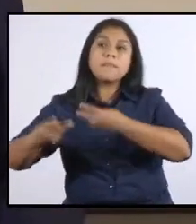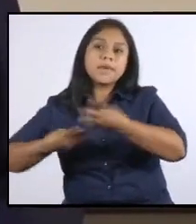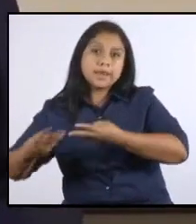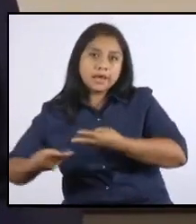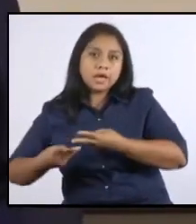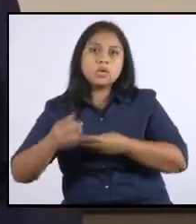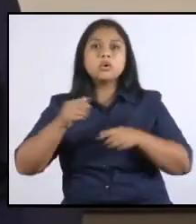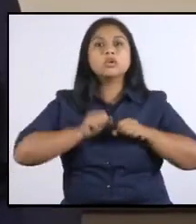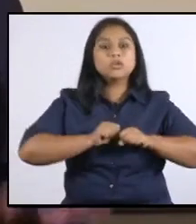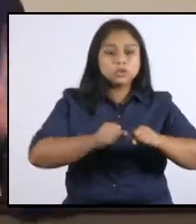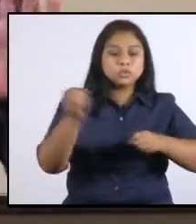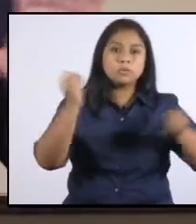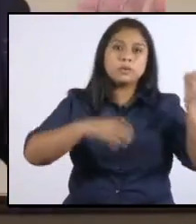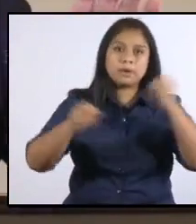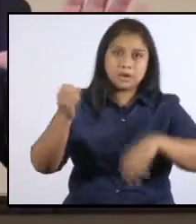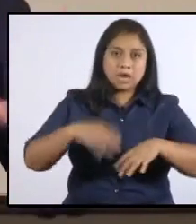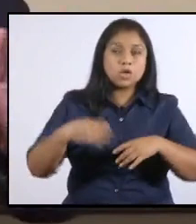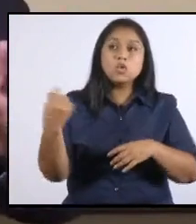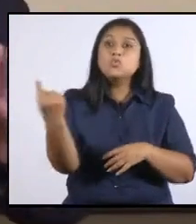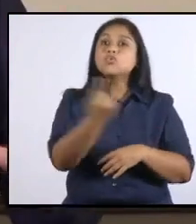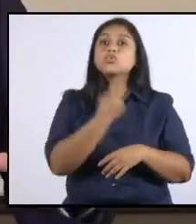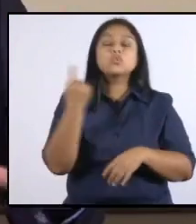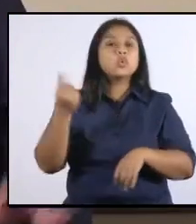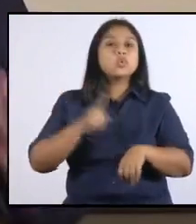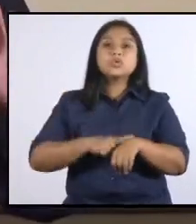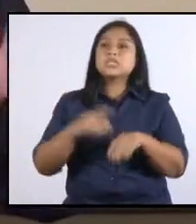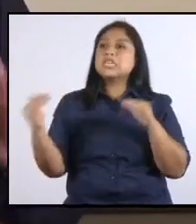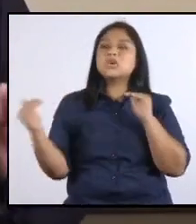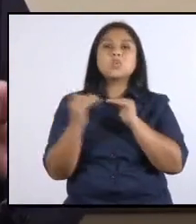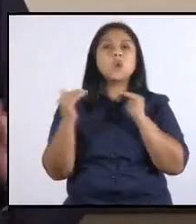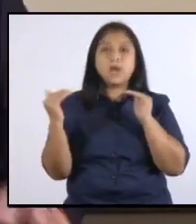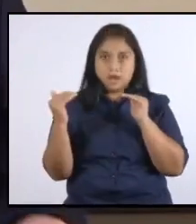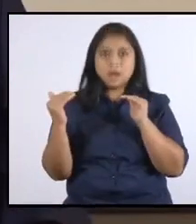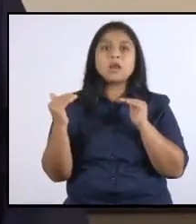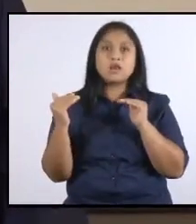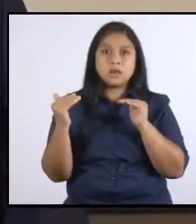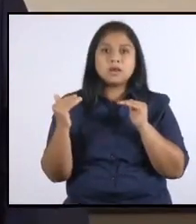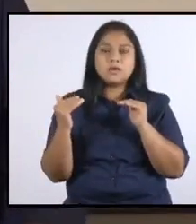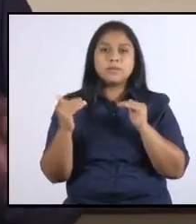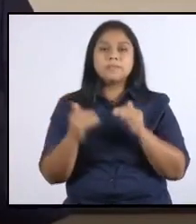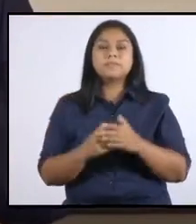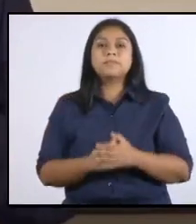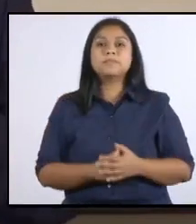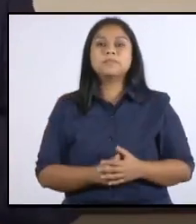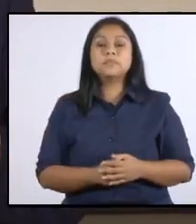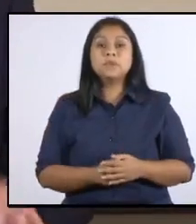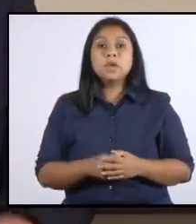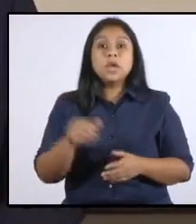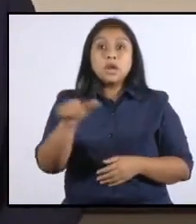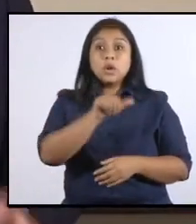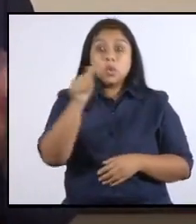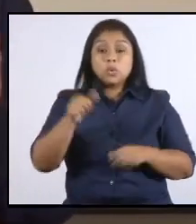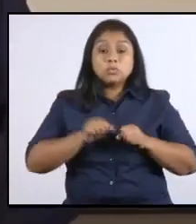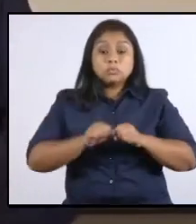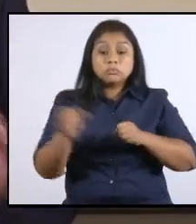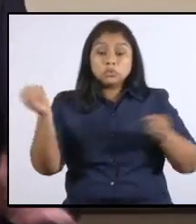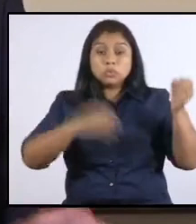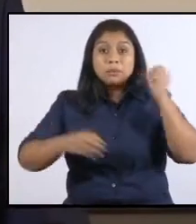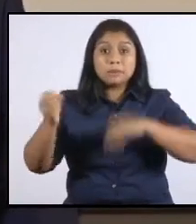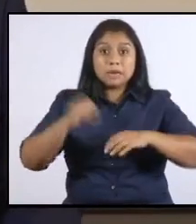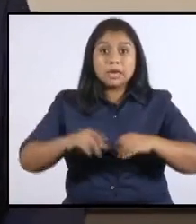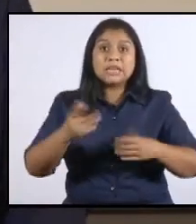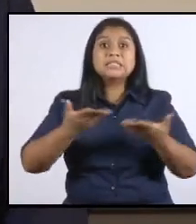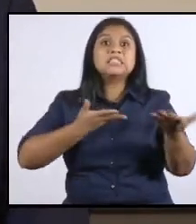que para los supermercados. Todo el mundo en igualdad de condiciones. Aquellos supermercados que tengan